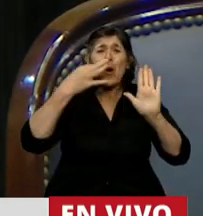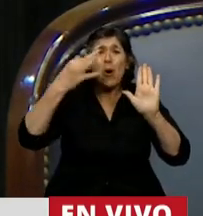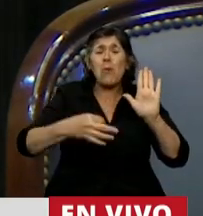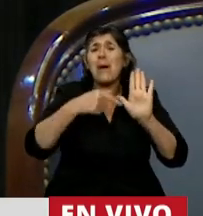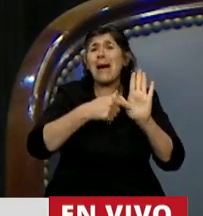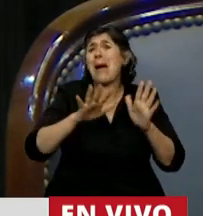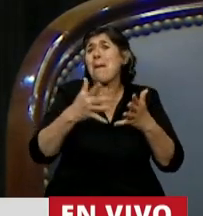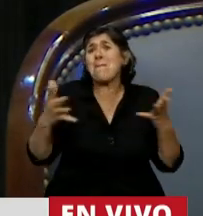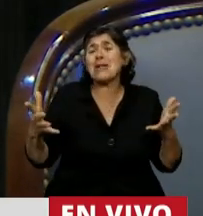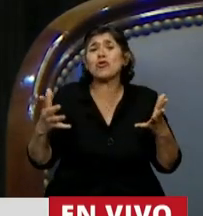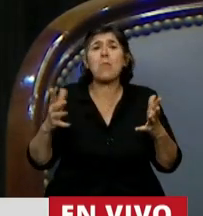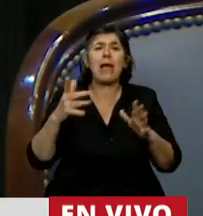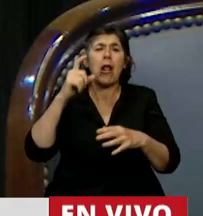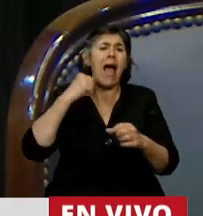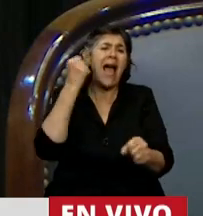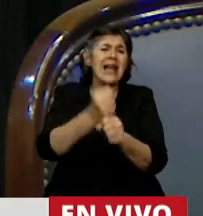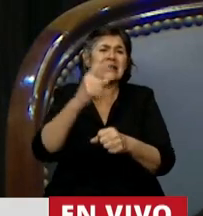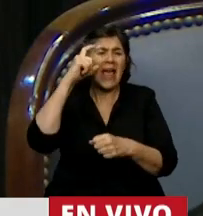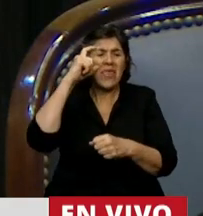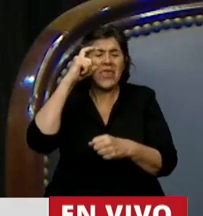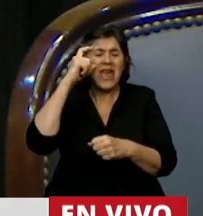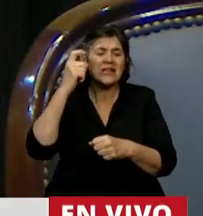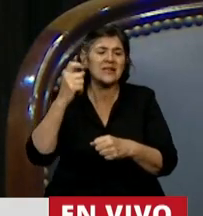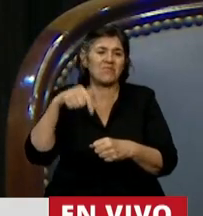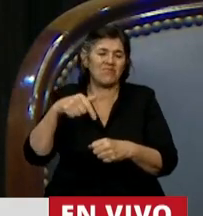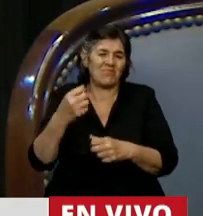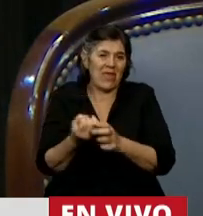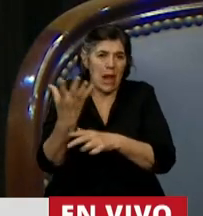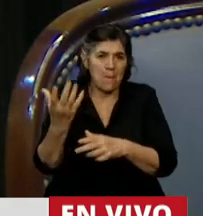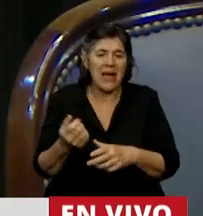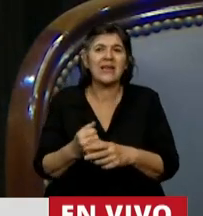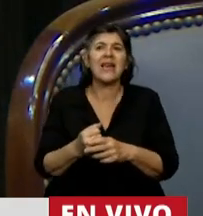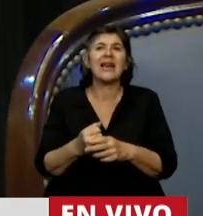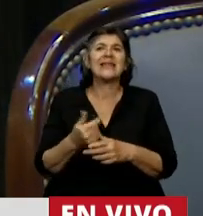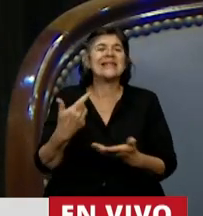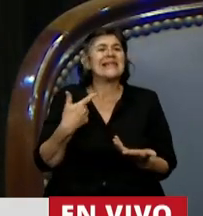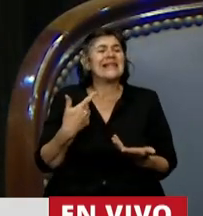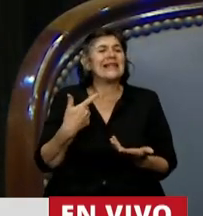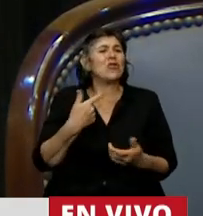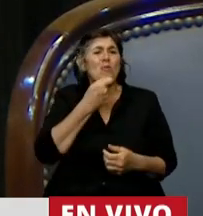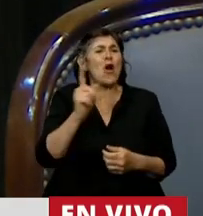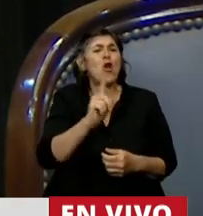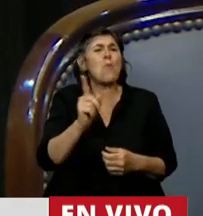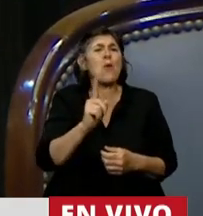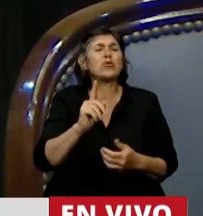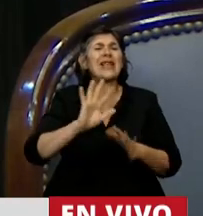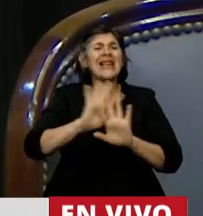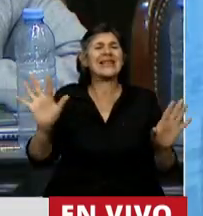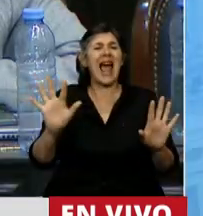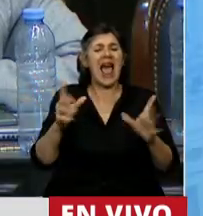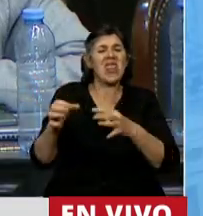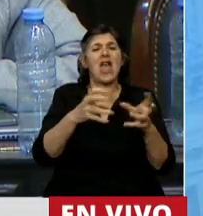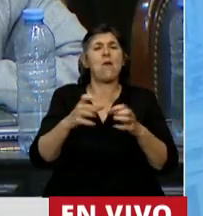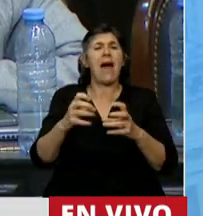votando cerca a las 10 de la mañana. No me gusta proponer un cierre del debate, pero me parece que las